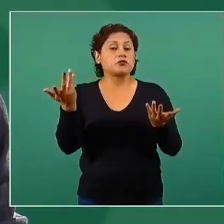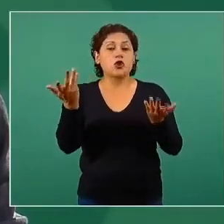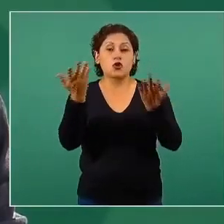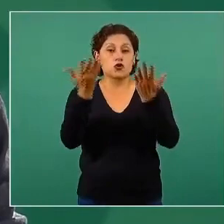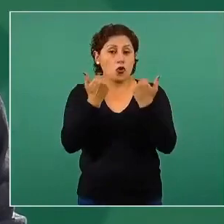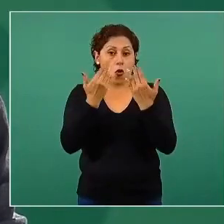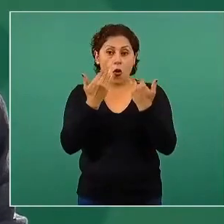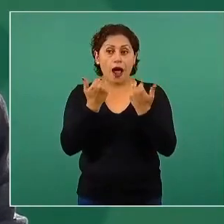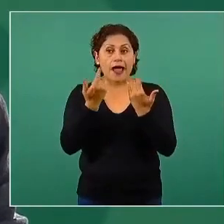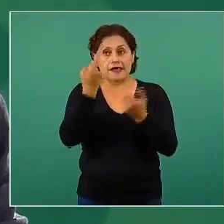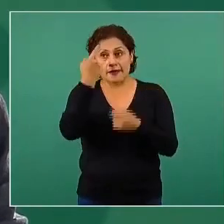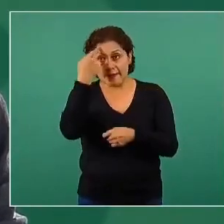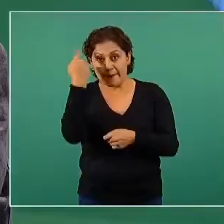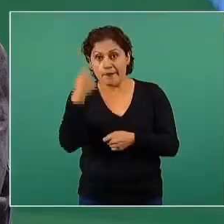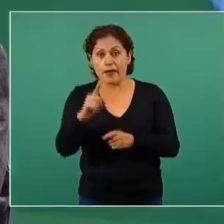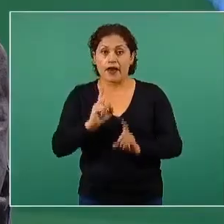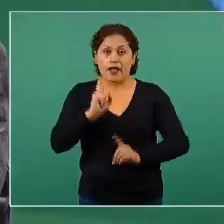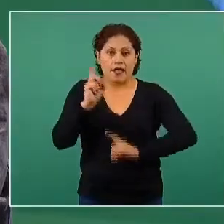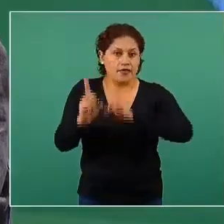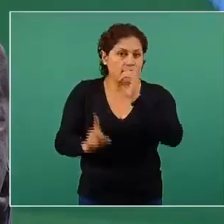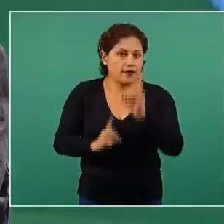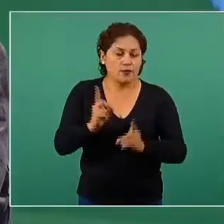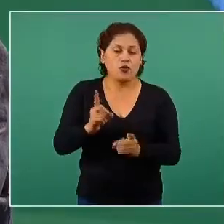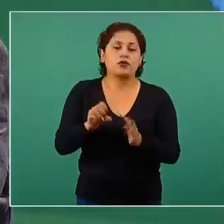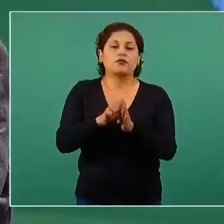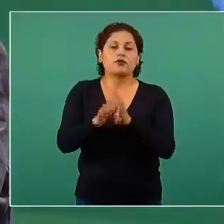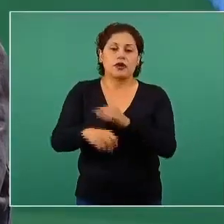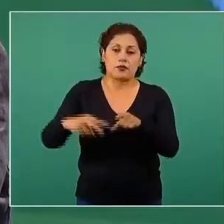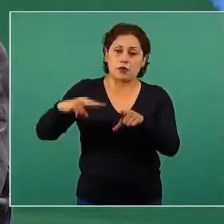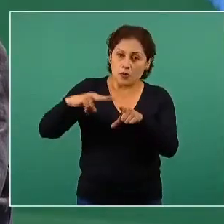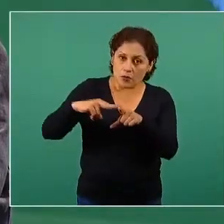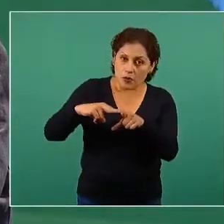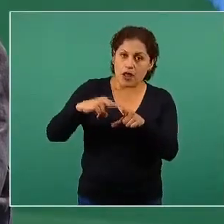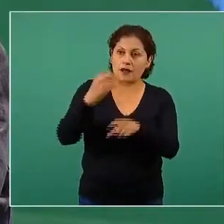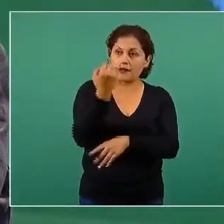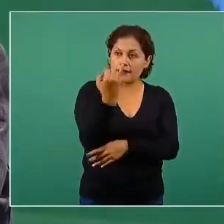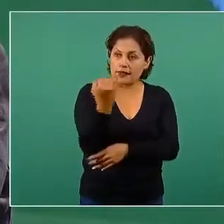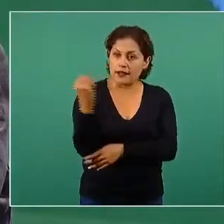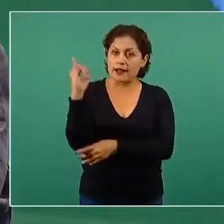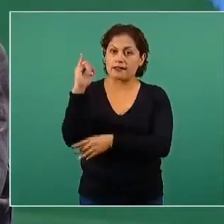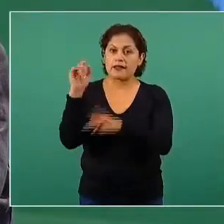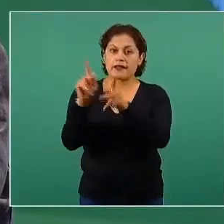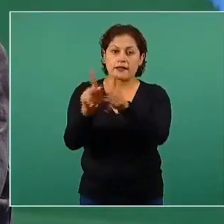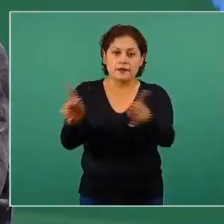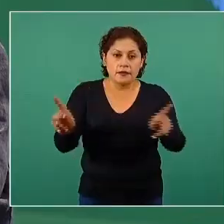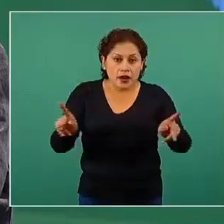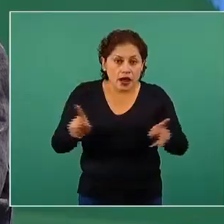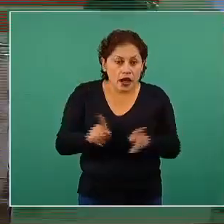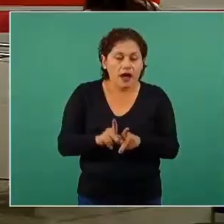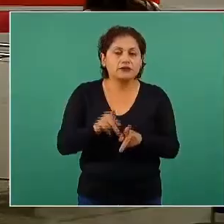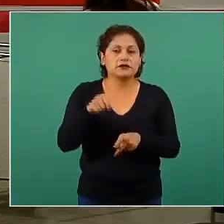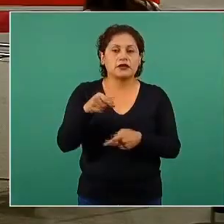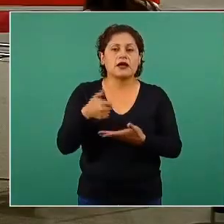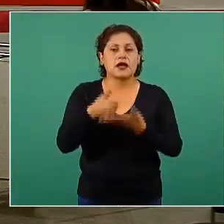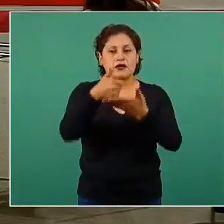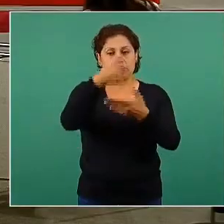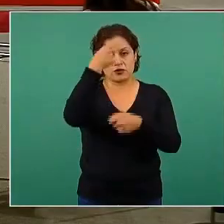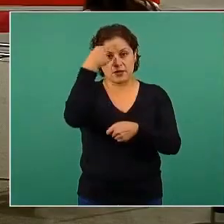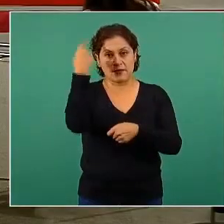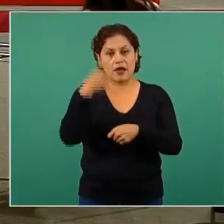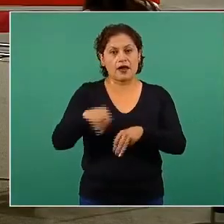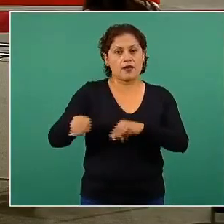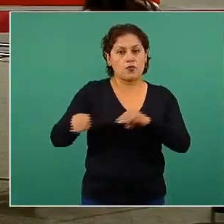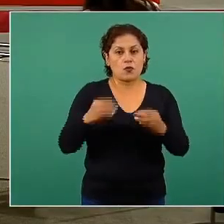apropiada, como parques, como jardines, como plazas, que puedan estimular la actividad física. Pero,